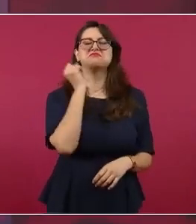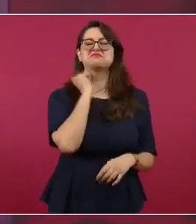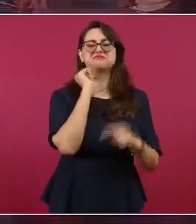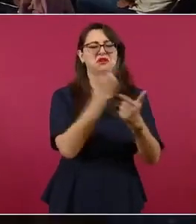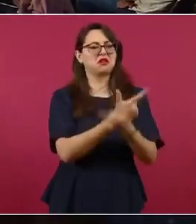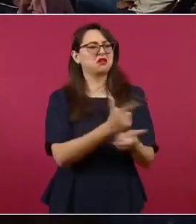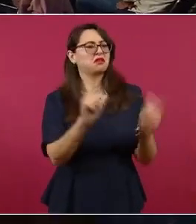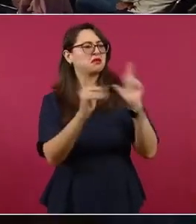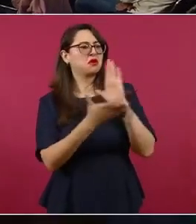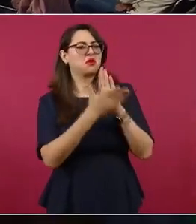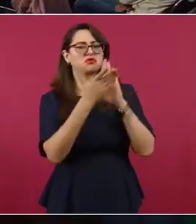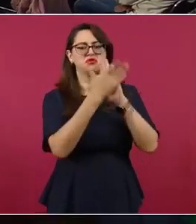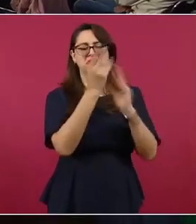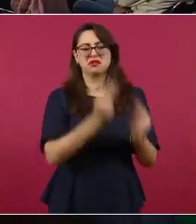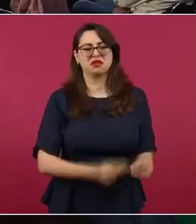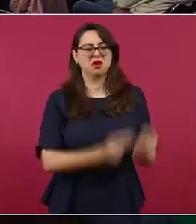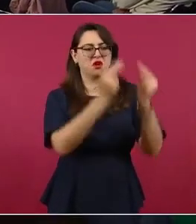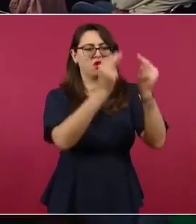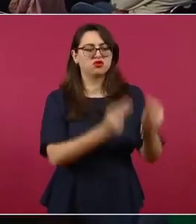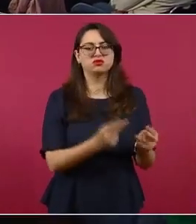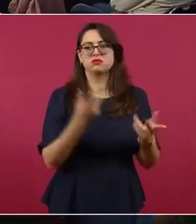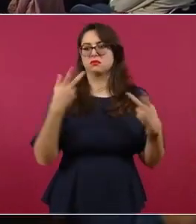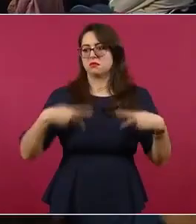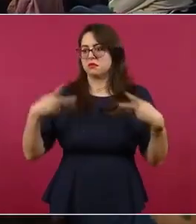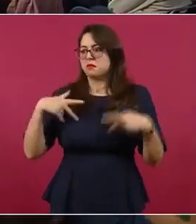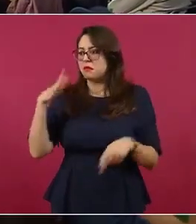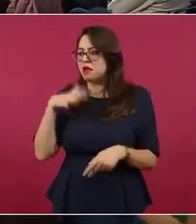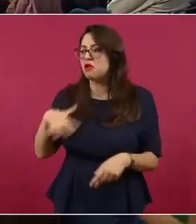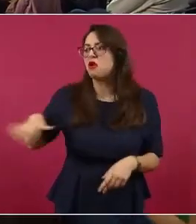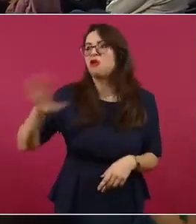en el Poder Judicial?